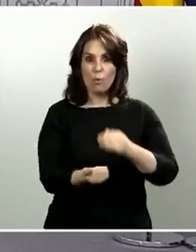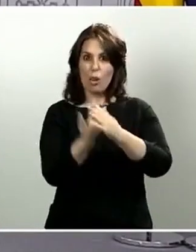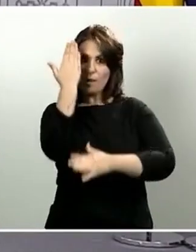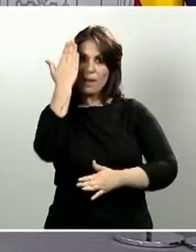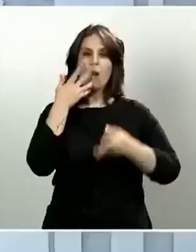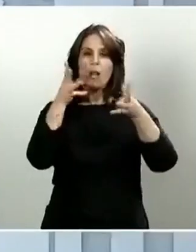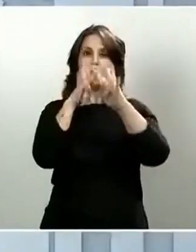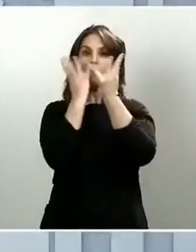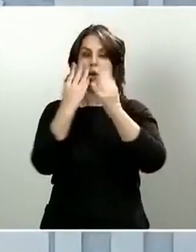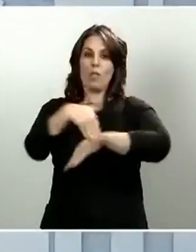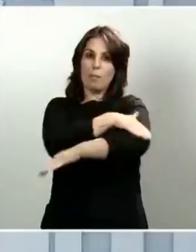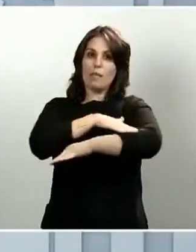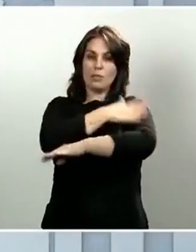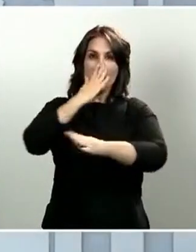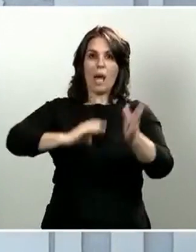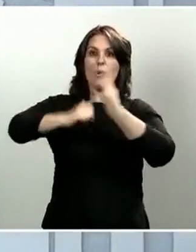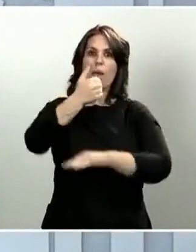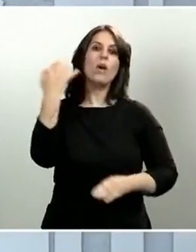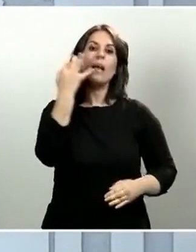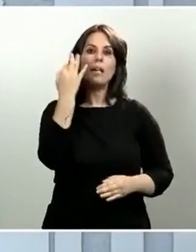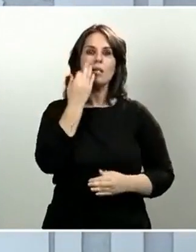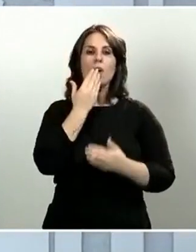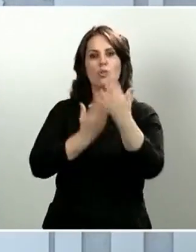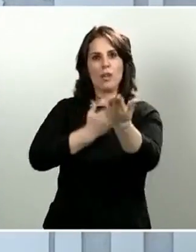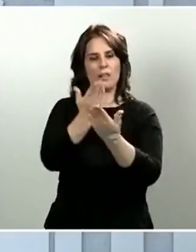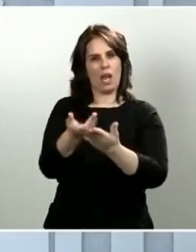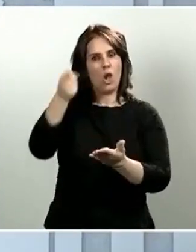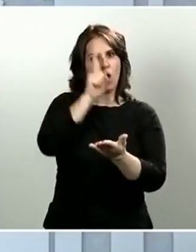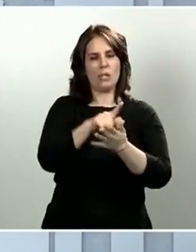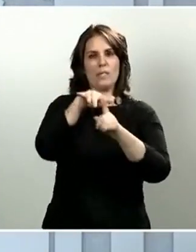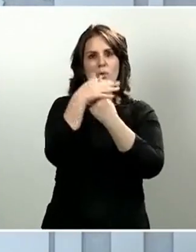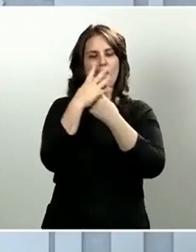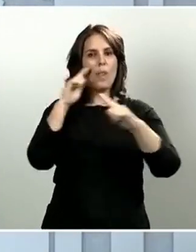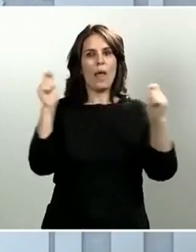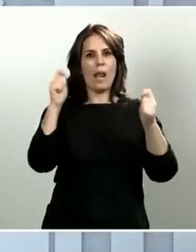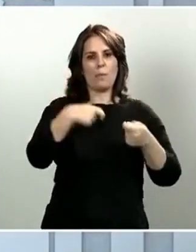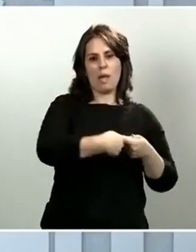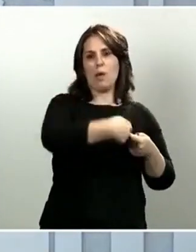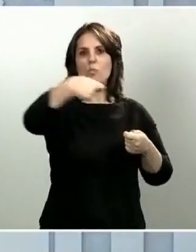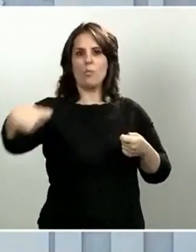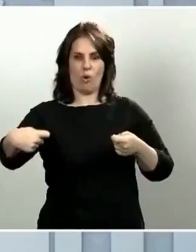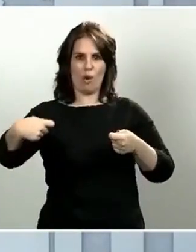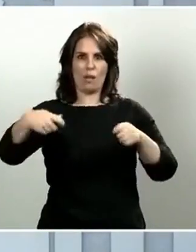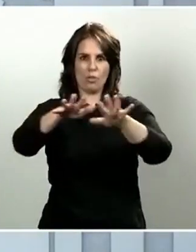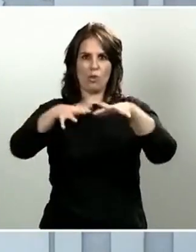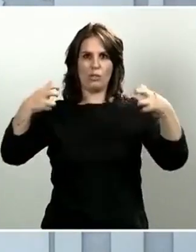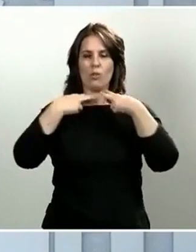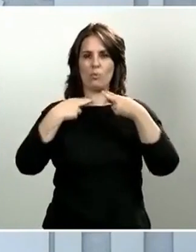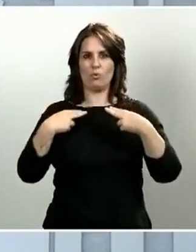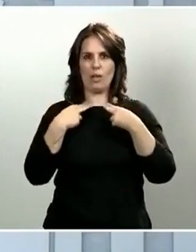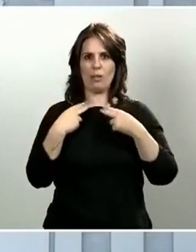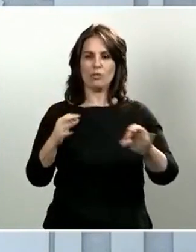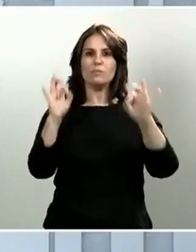aprobado solicitar una nueva prórroga del estado de alarma al Congreso de los Diputados, en concreto hasta el día